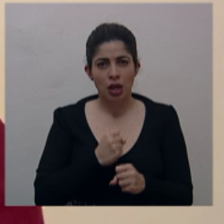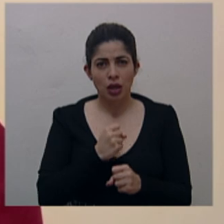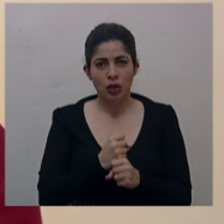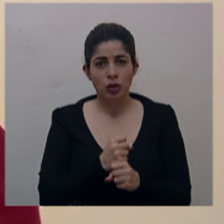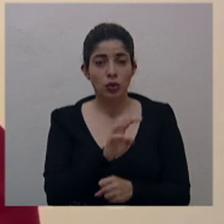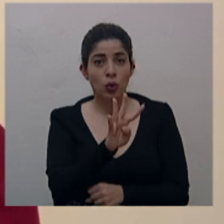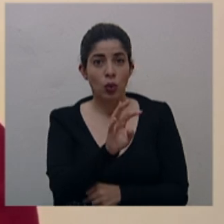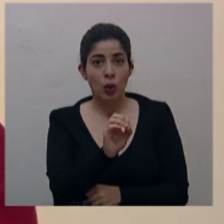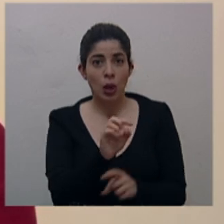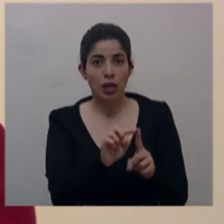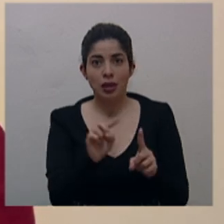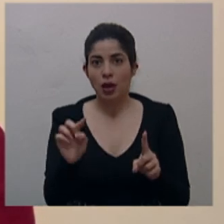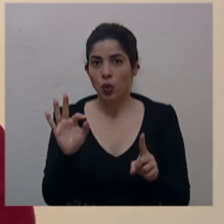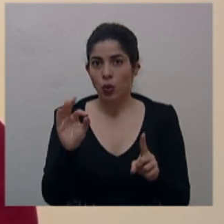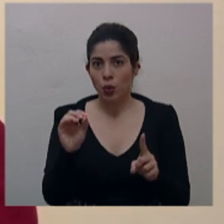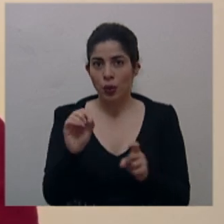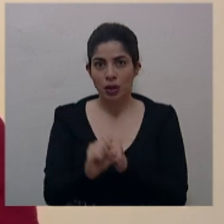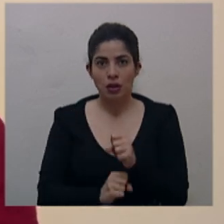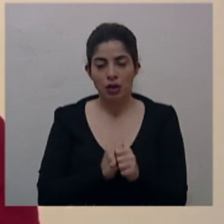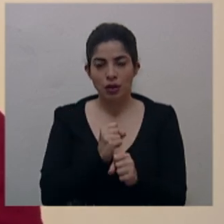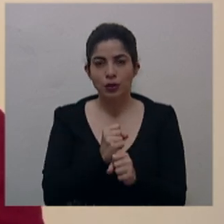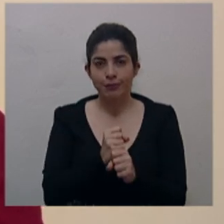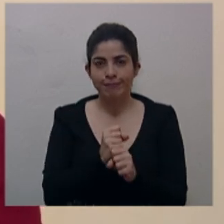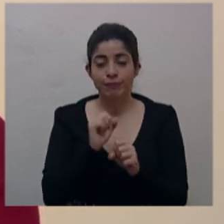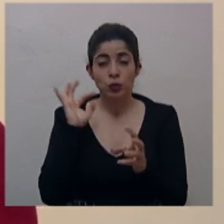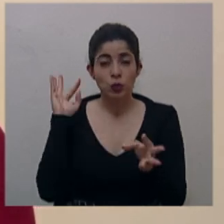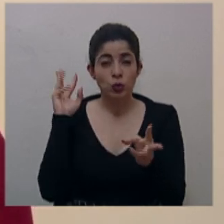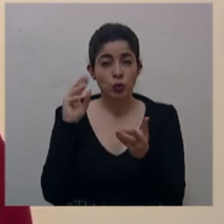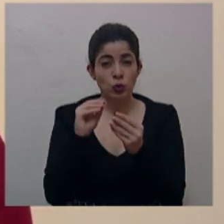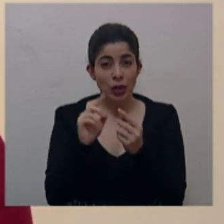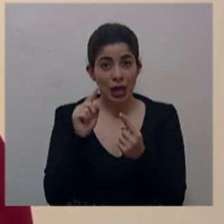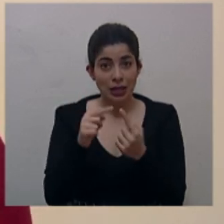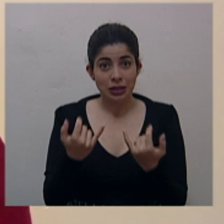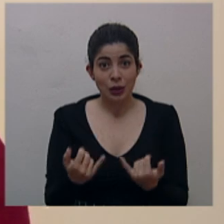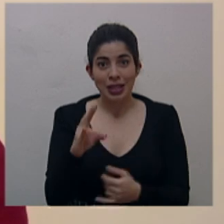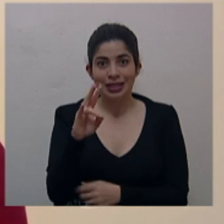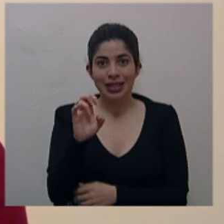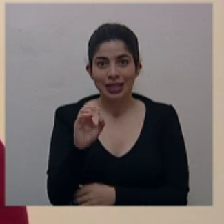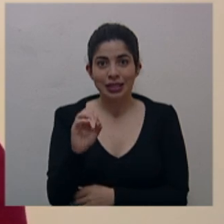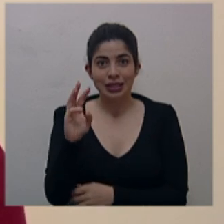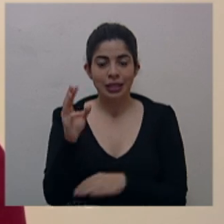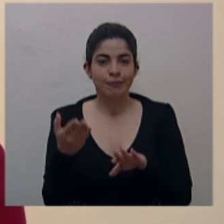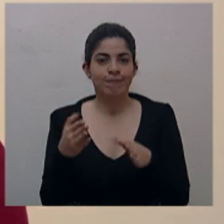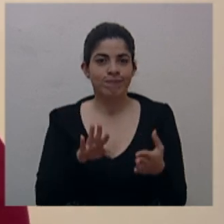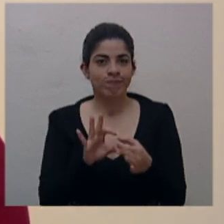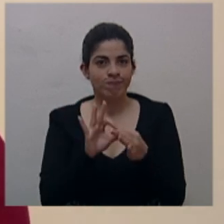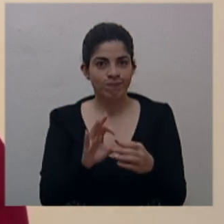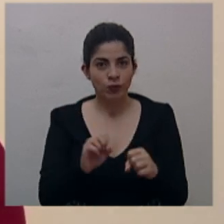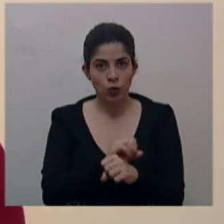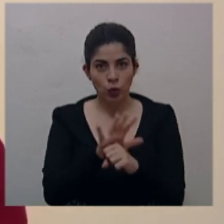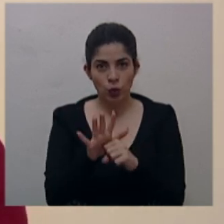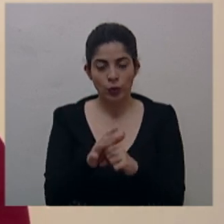desde los 40 hasta los 90 años. En total se contabilizan a la fecha 706 decesos relacionados con COVID